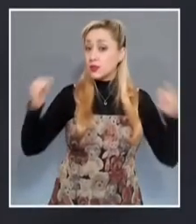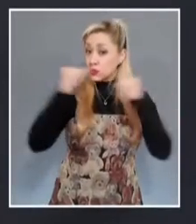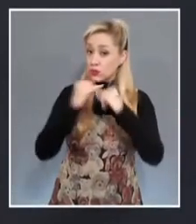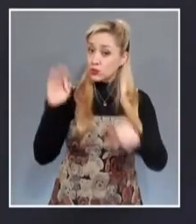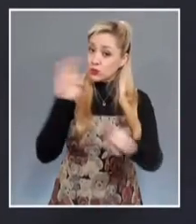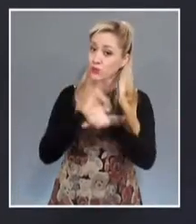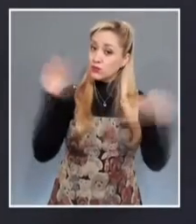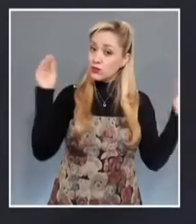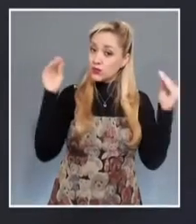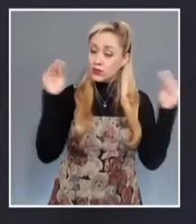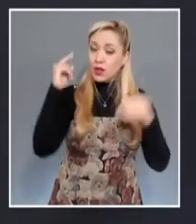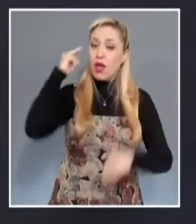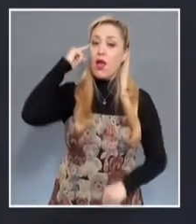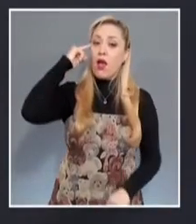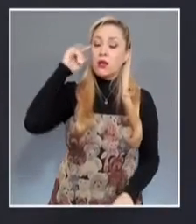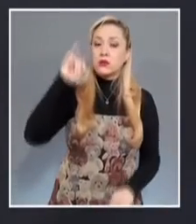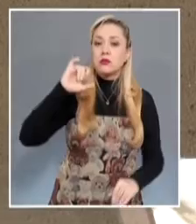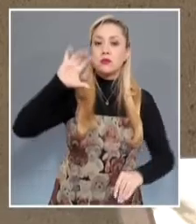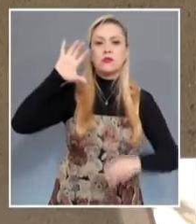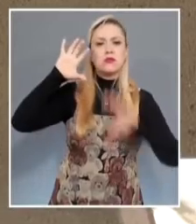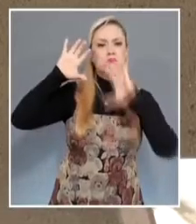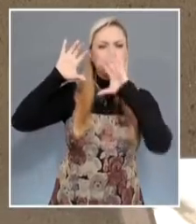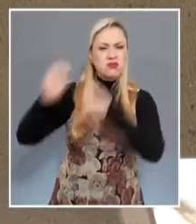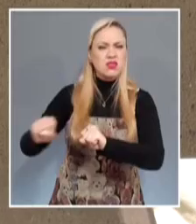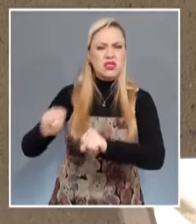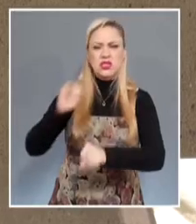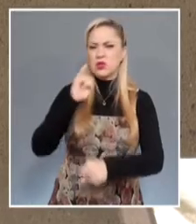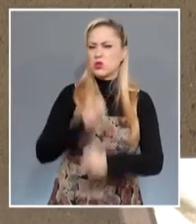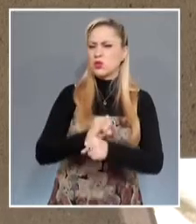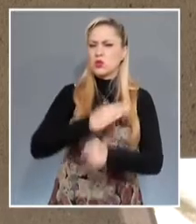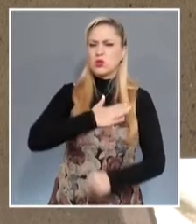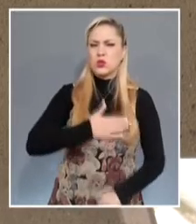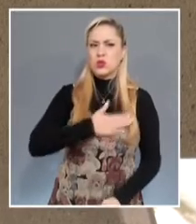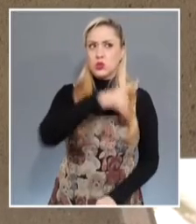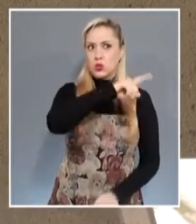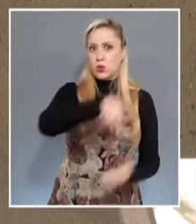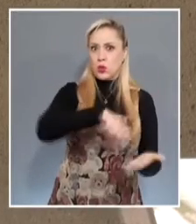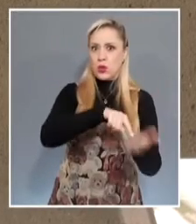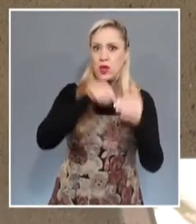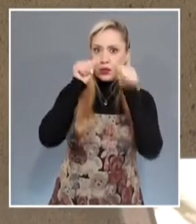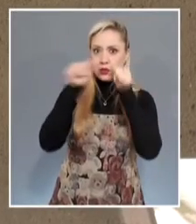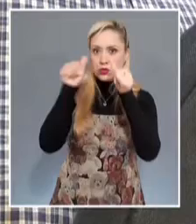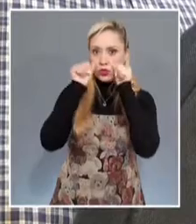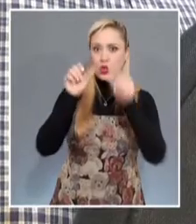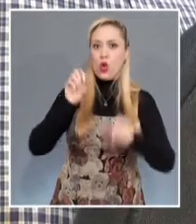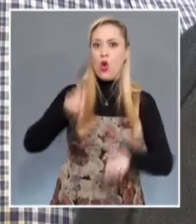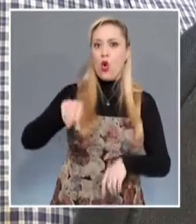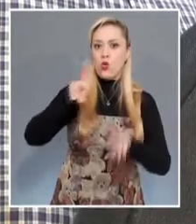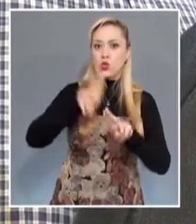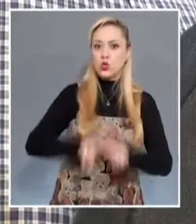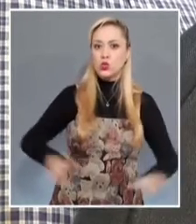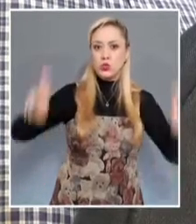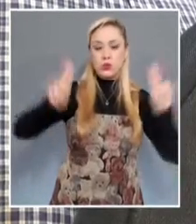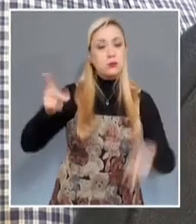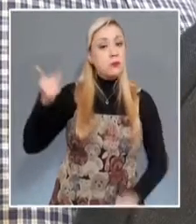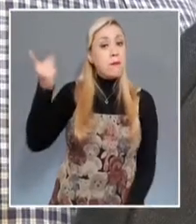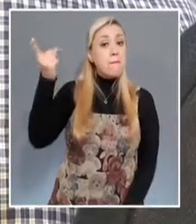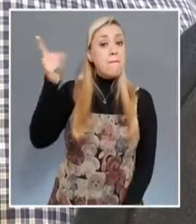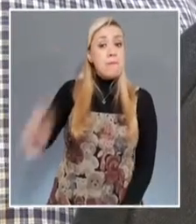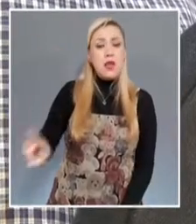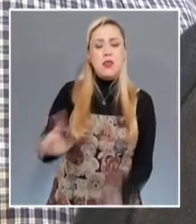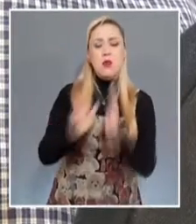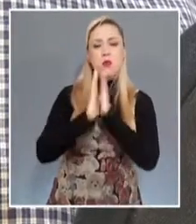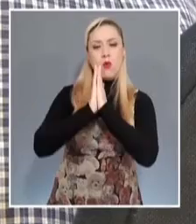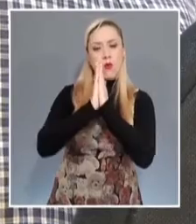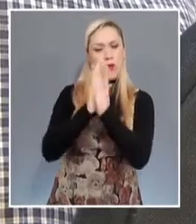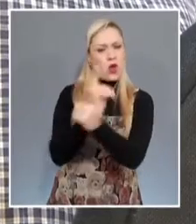Naciones Unidas recomendó liberar de manera inmediata a Quevedo Cruz al constatar violaciones graves a